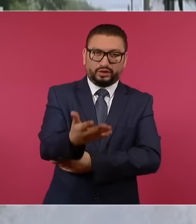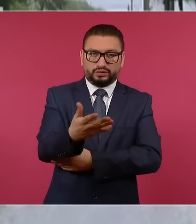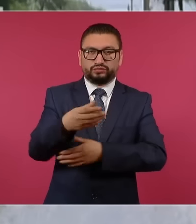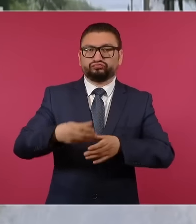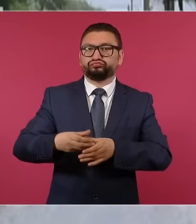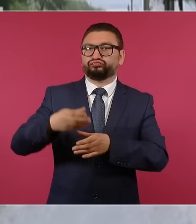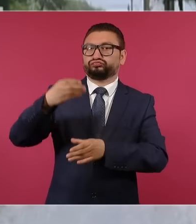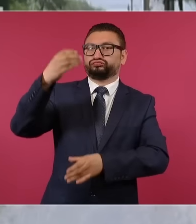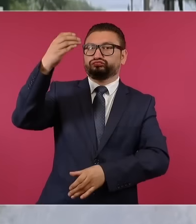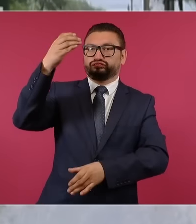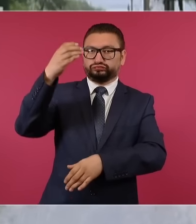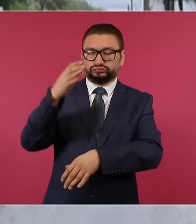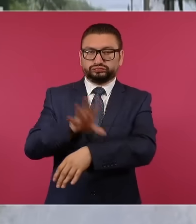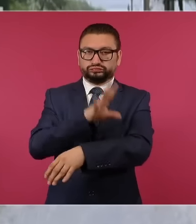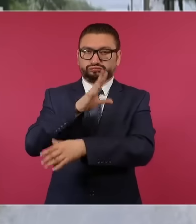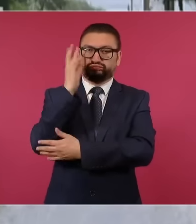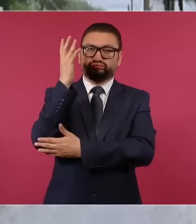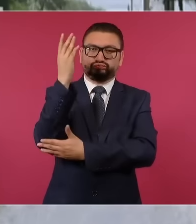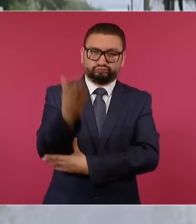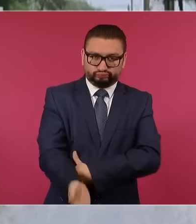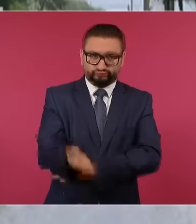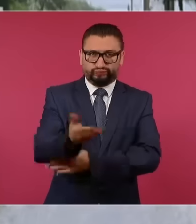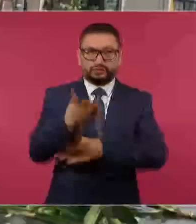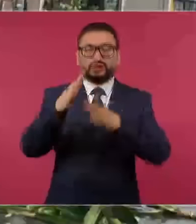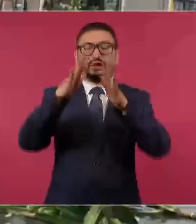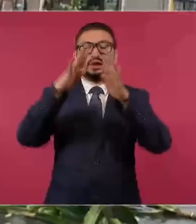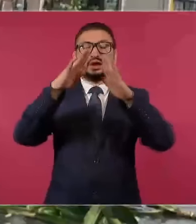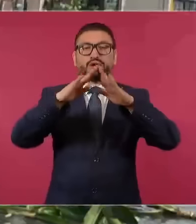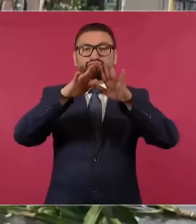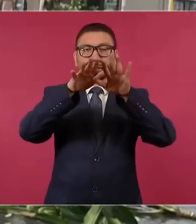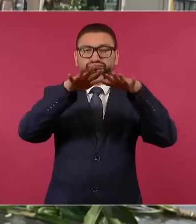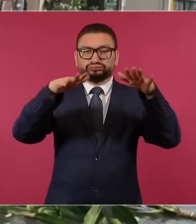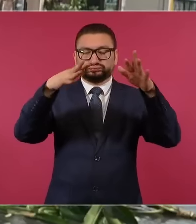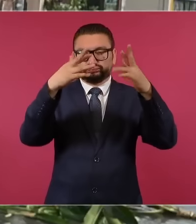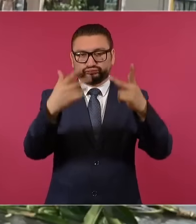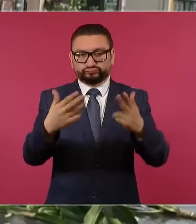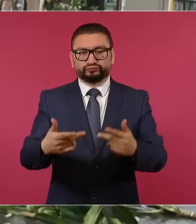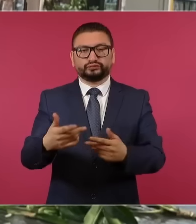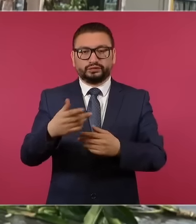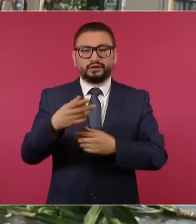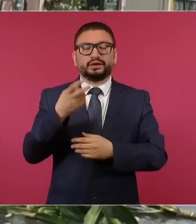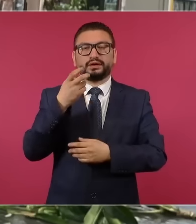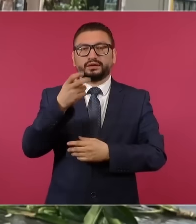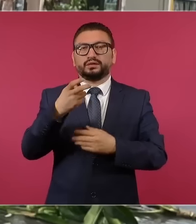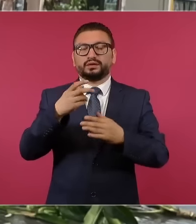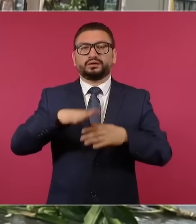postes y techumbres, principalmente en los municipios de